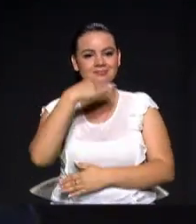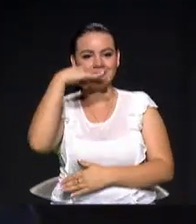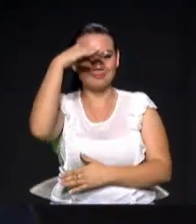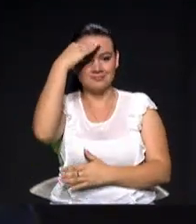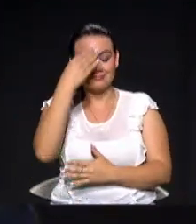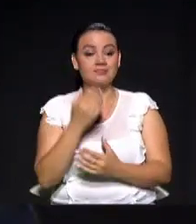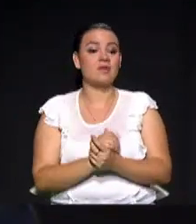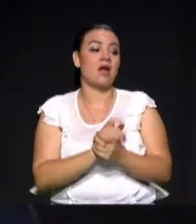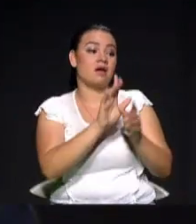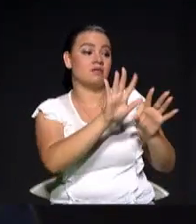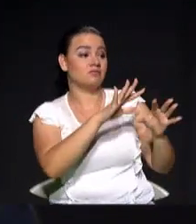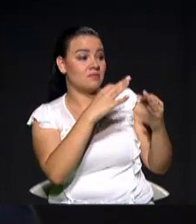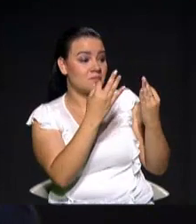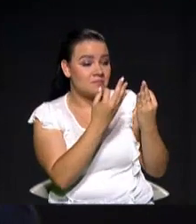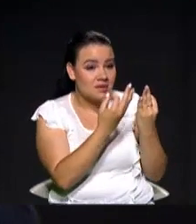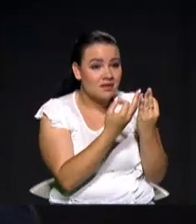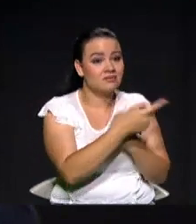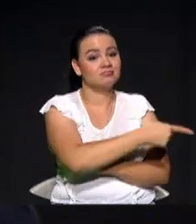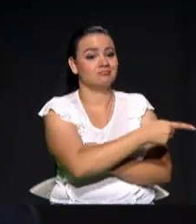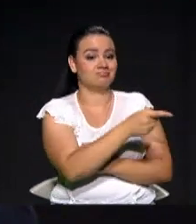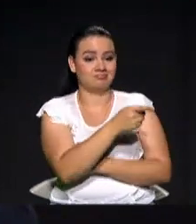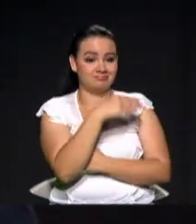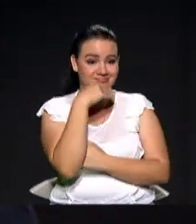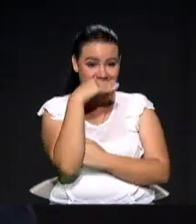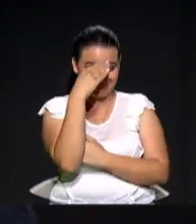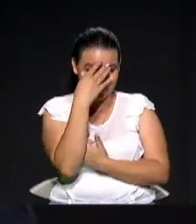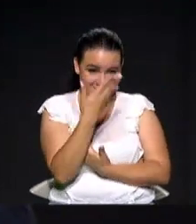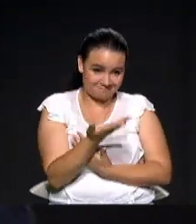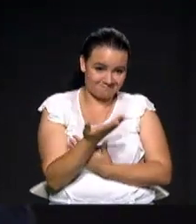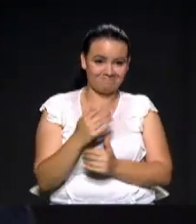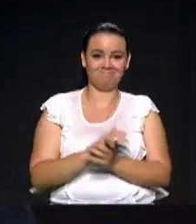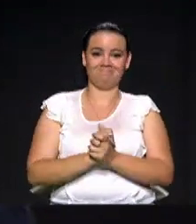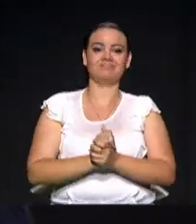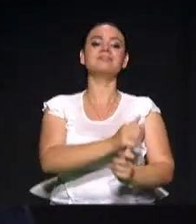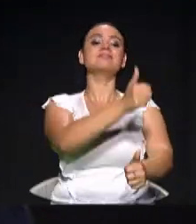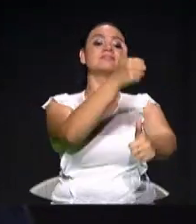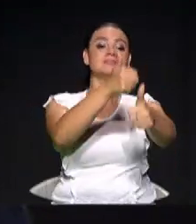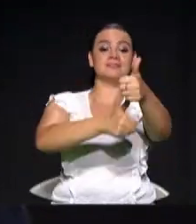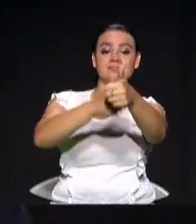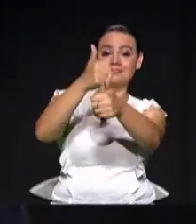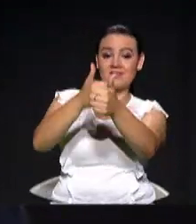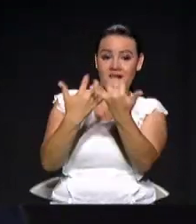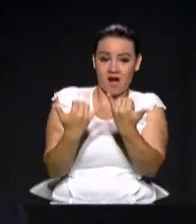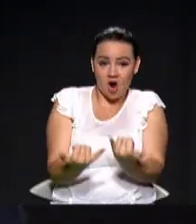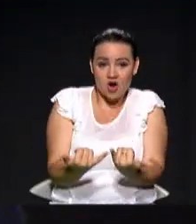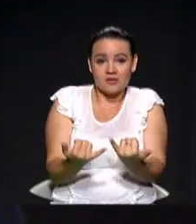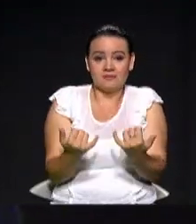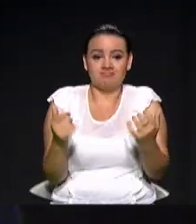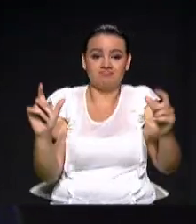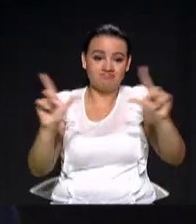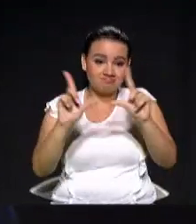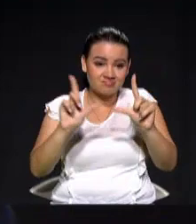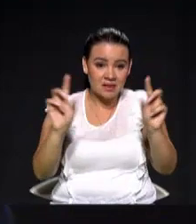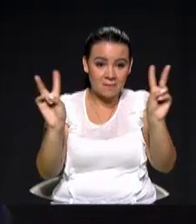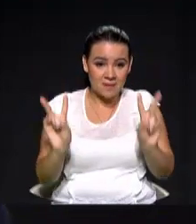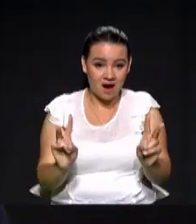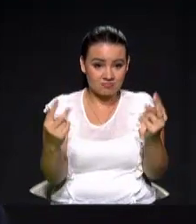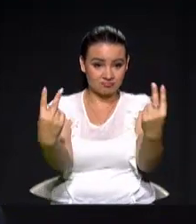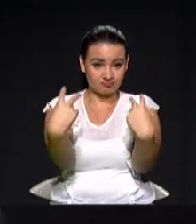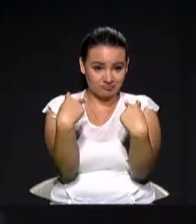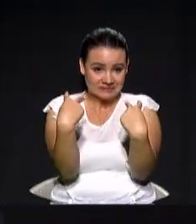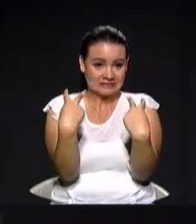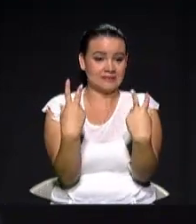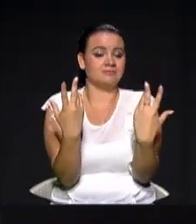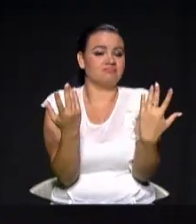las familias de Medellín, a cada persona que en este momento nos está escuchando. Queremos,